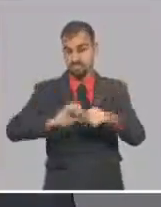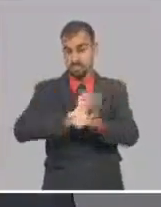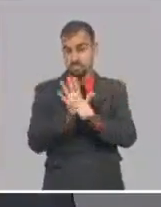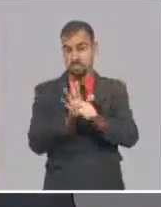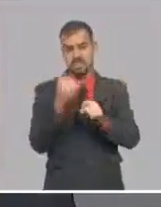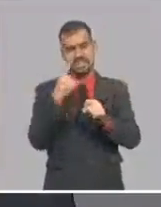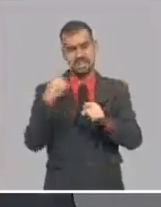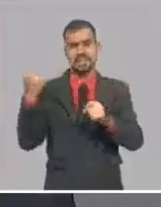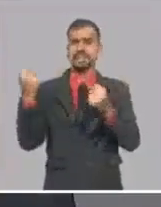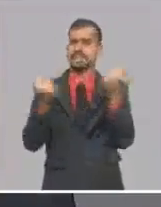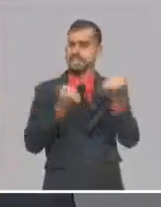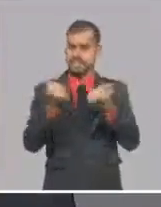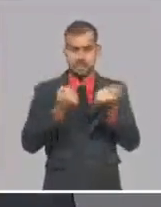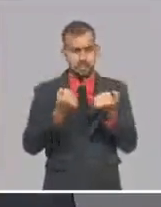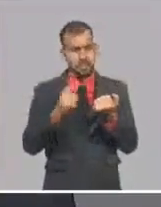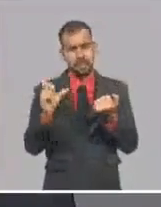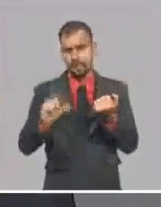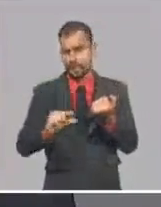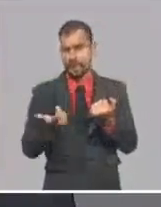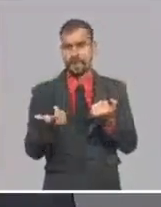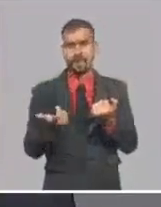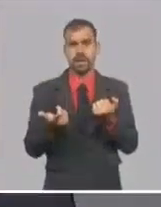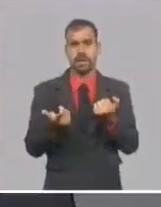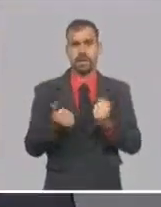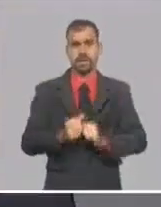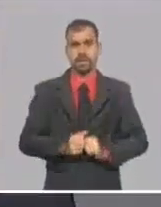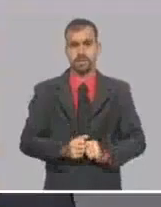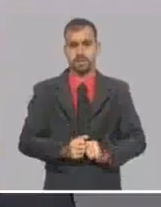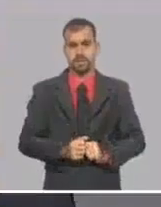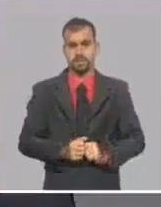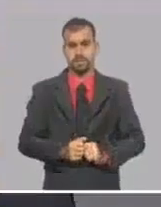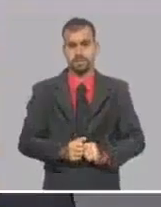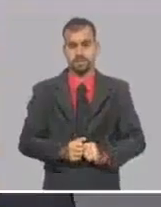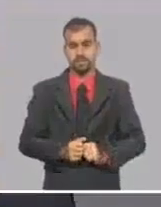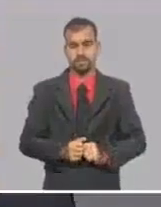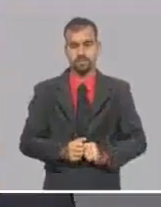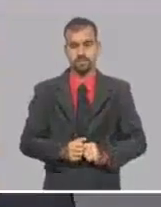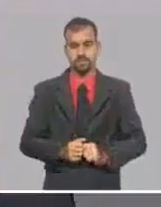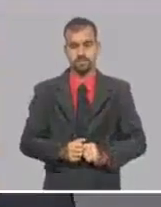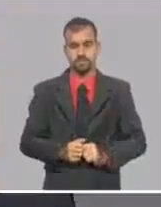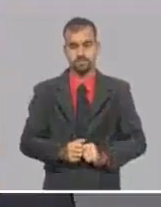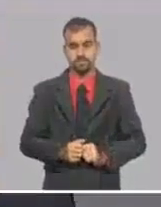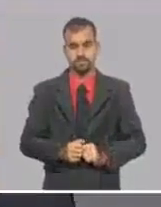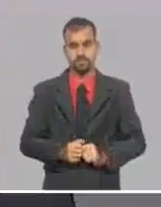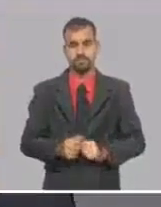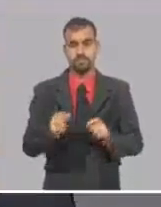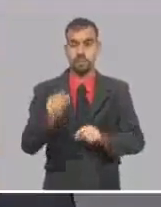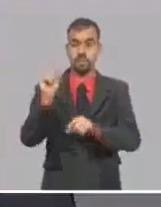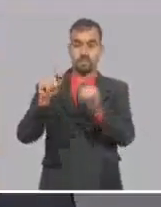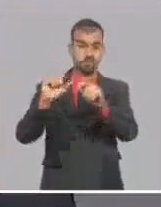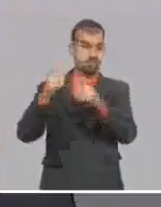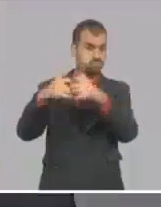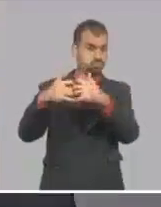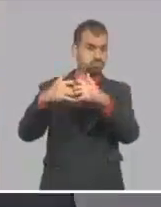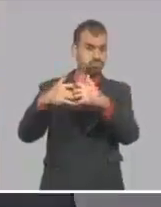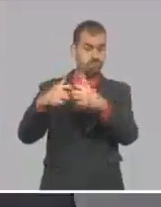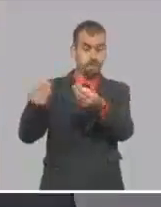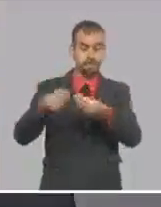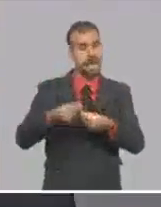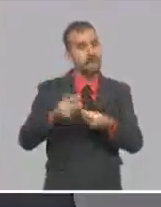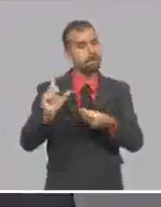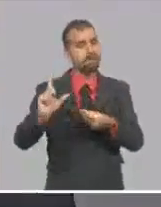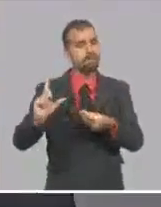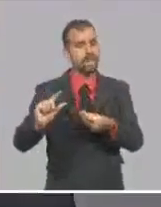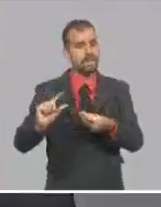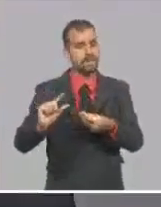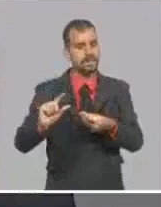transportación, por la disponibilidad de los propios suministradores. Pero la buena noticia es